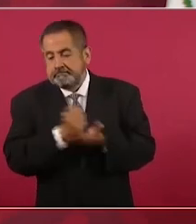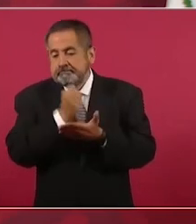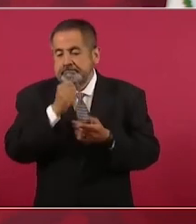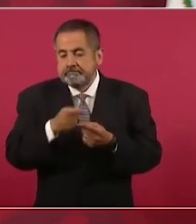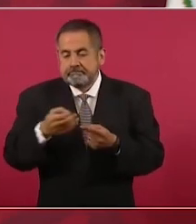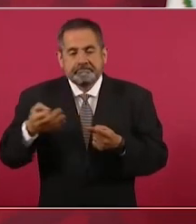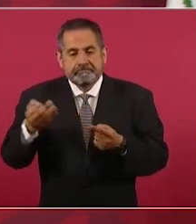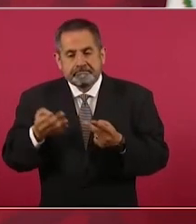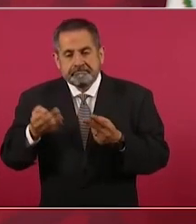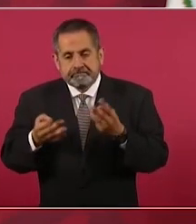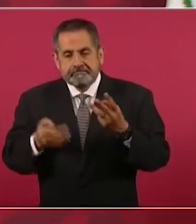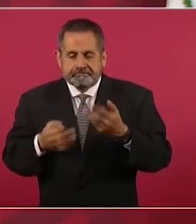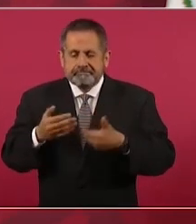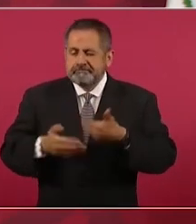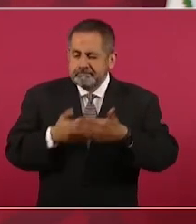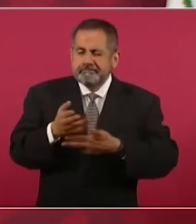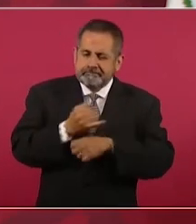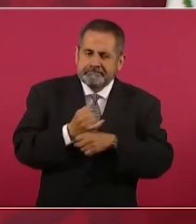este